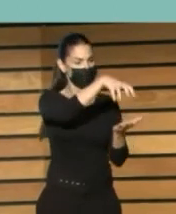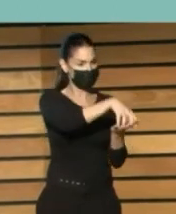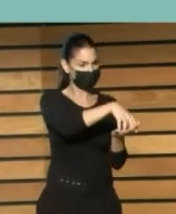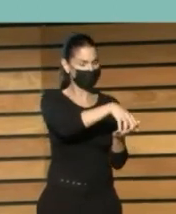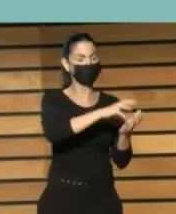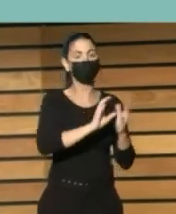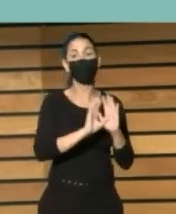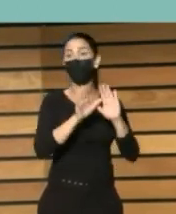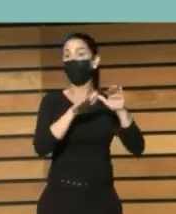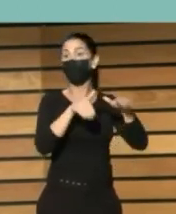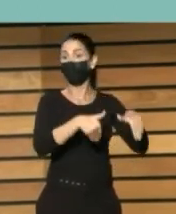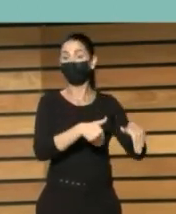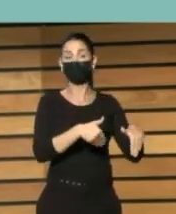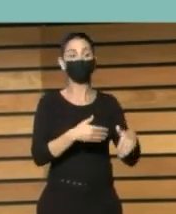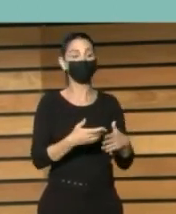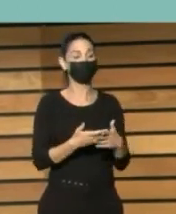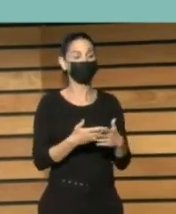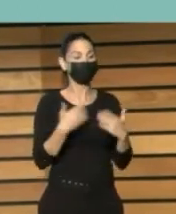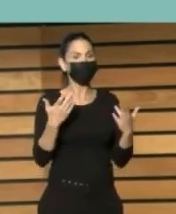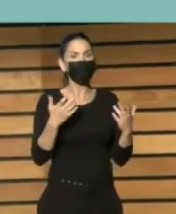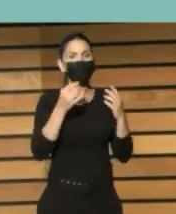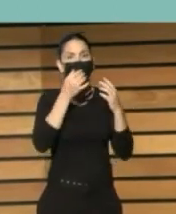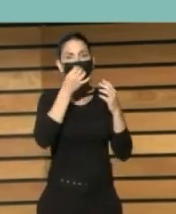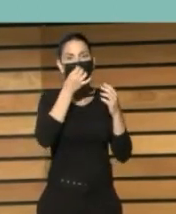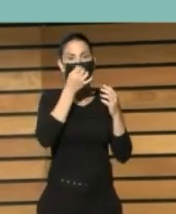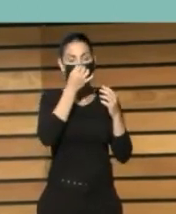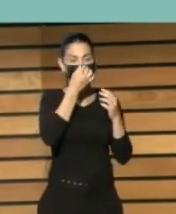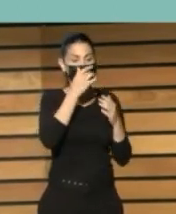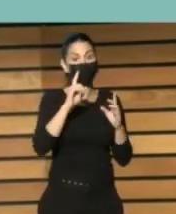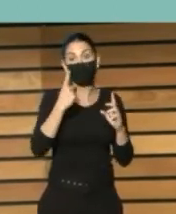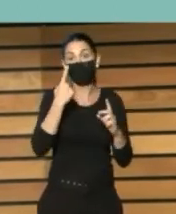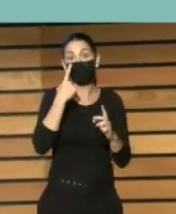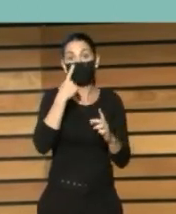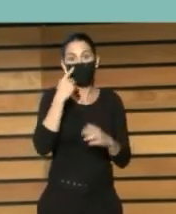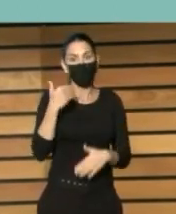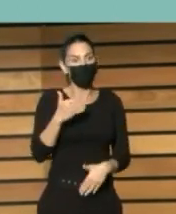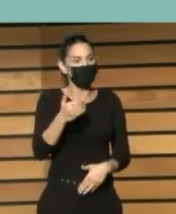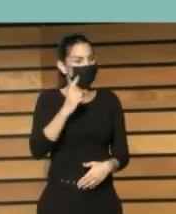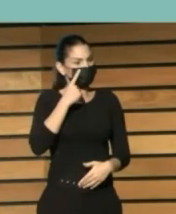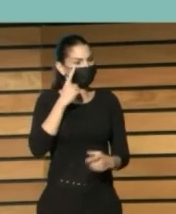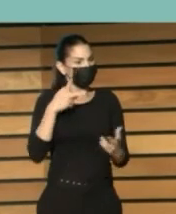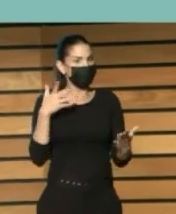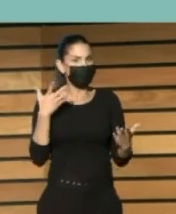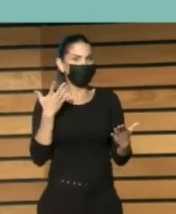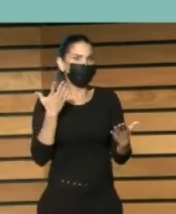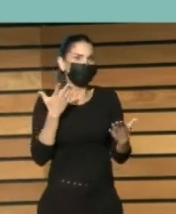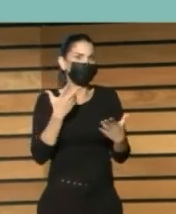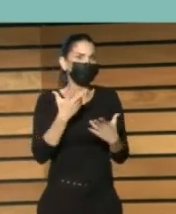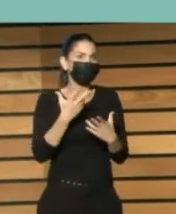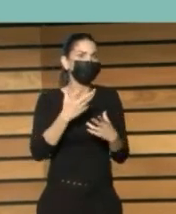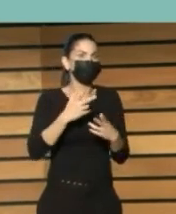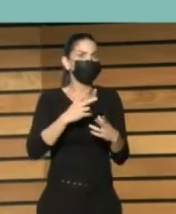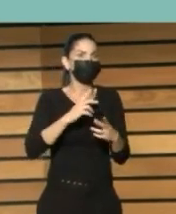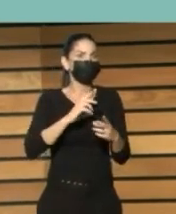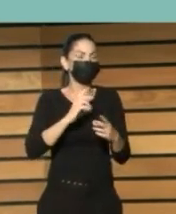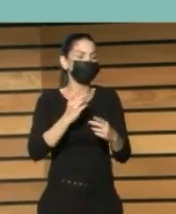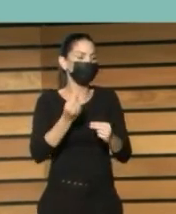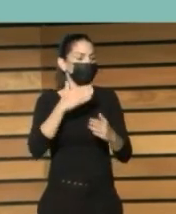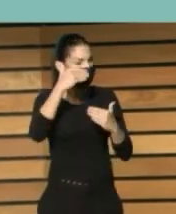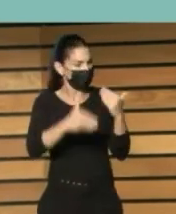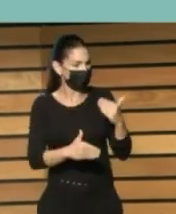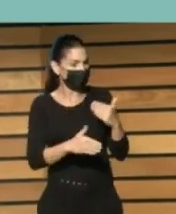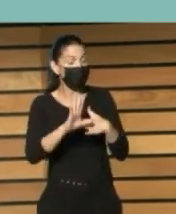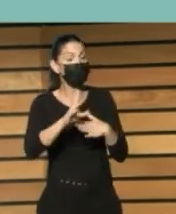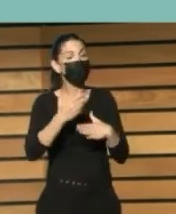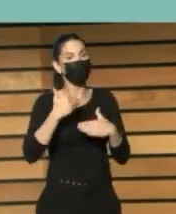Y al final todo esto tiene una visión de corto plazo porque los políticos necesitan el corto plazo, pero tiene una visión de largo